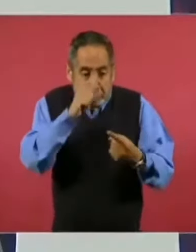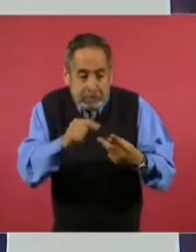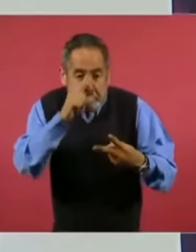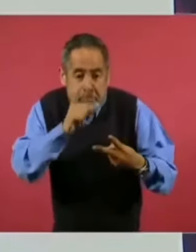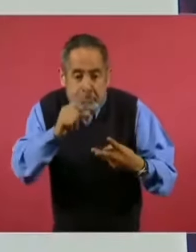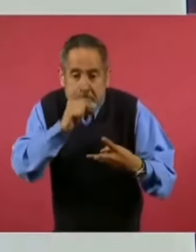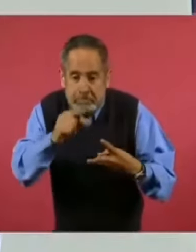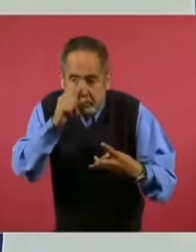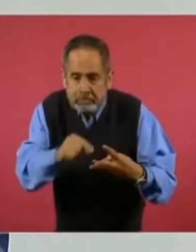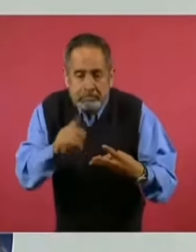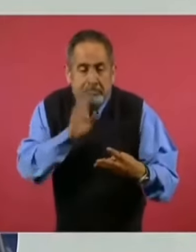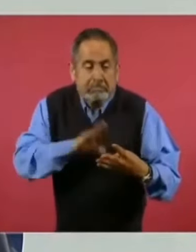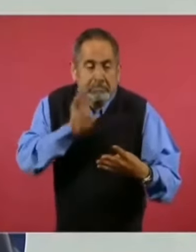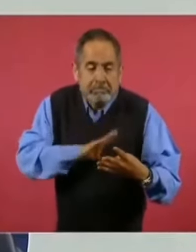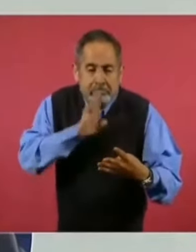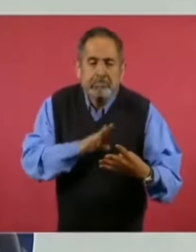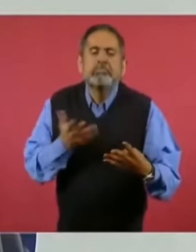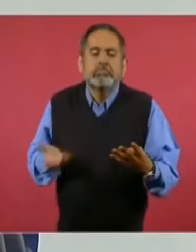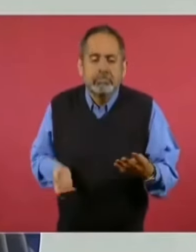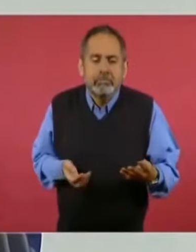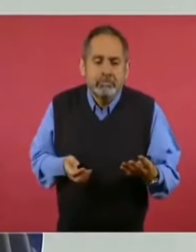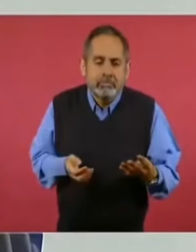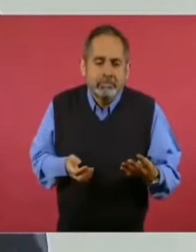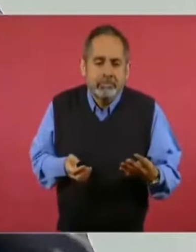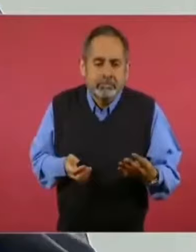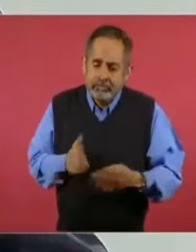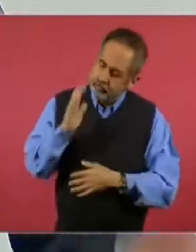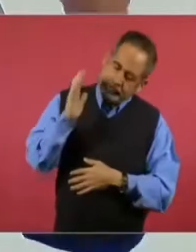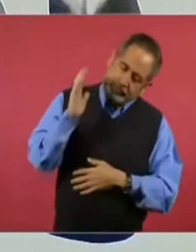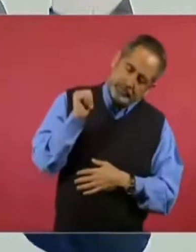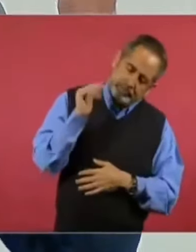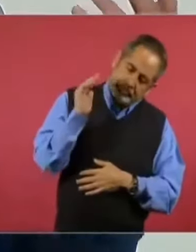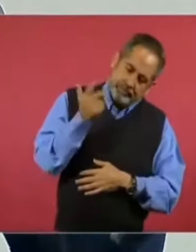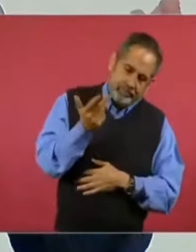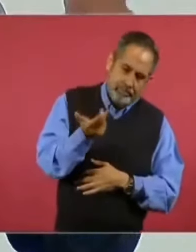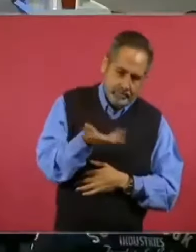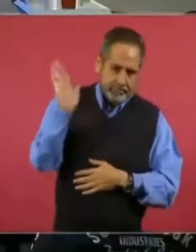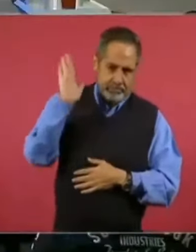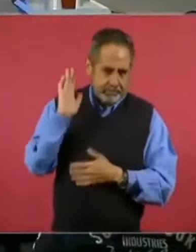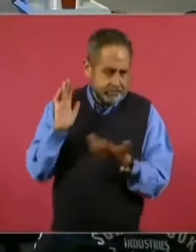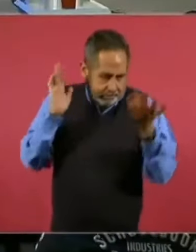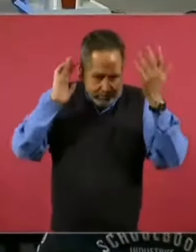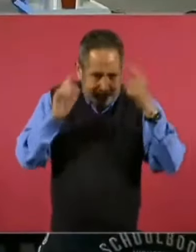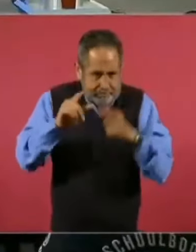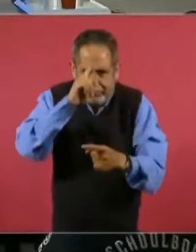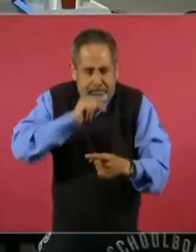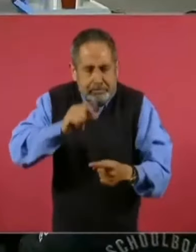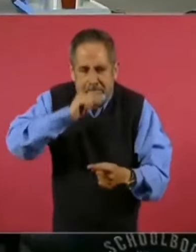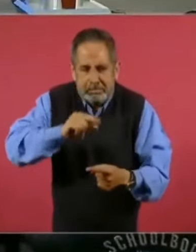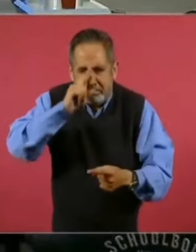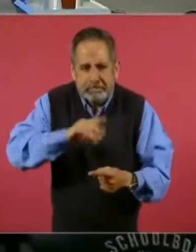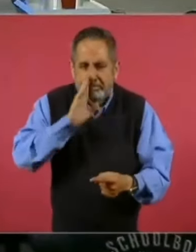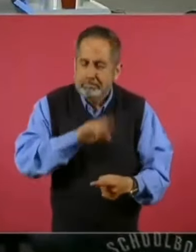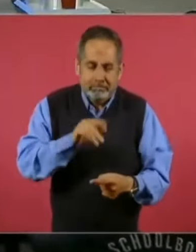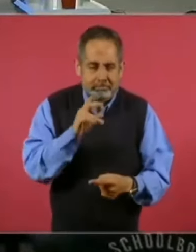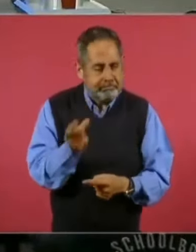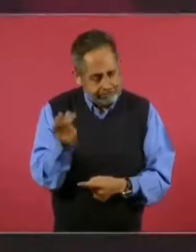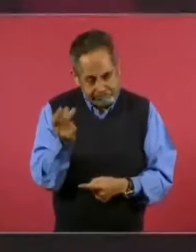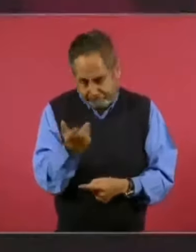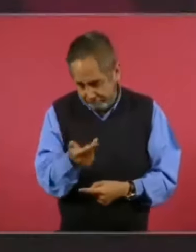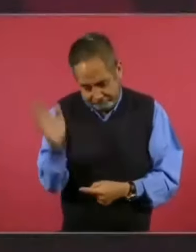ya lo hubiesen cepillado,